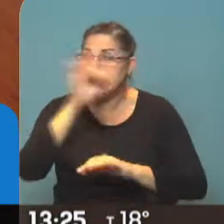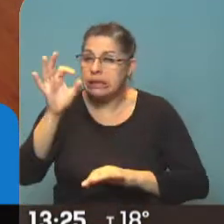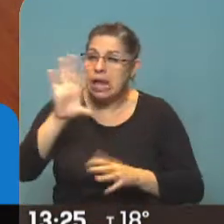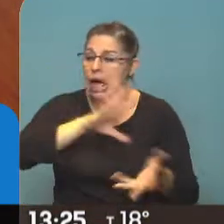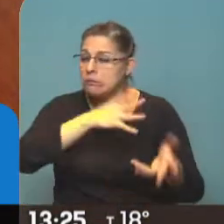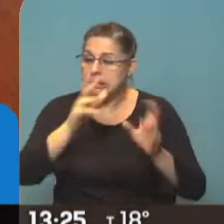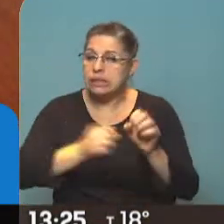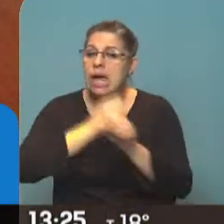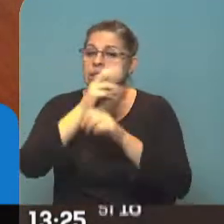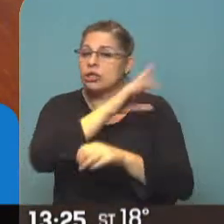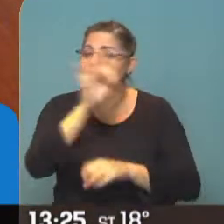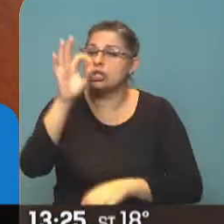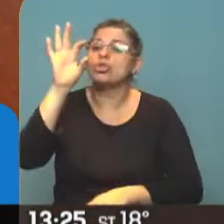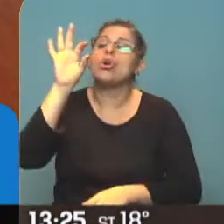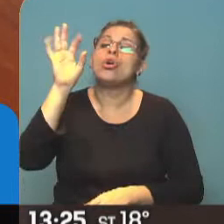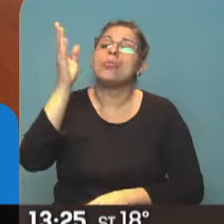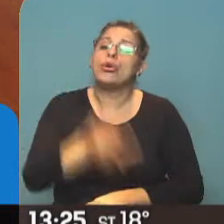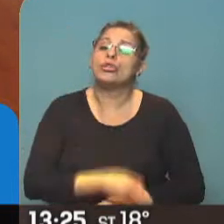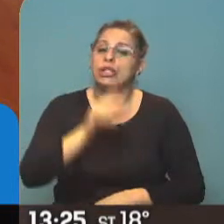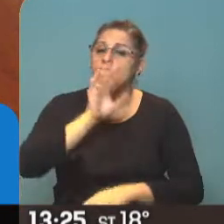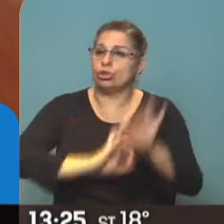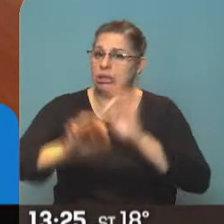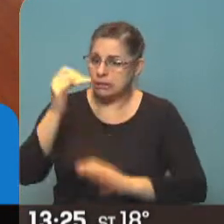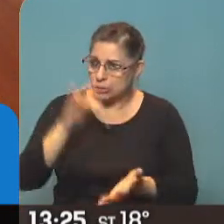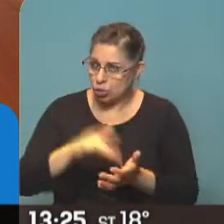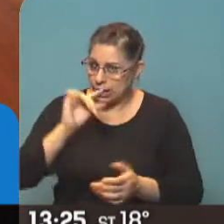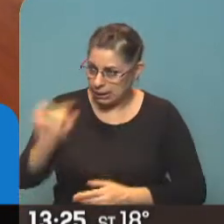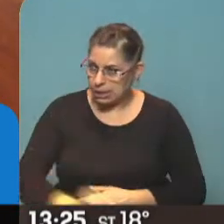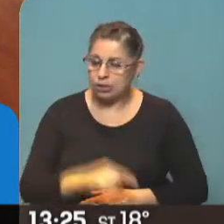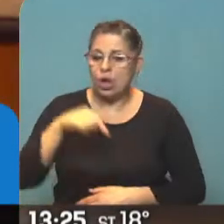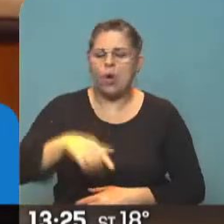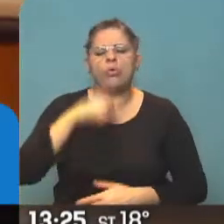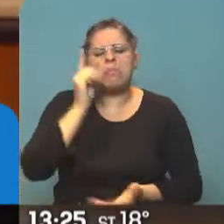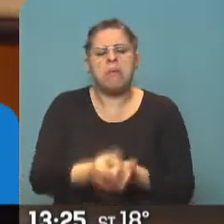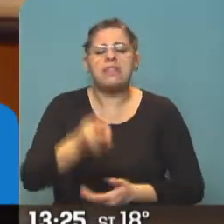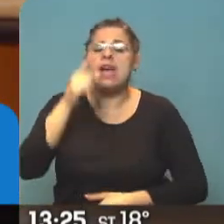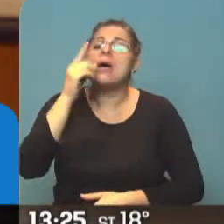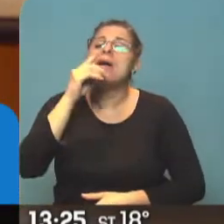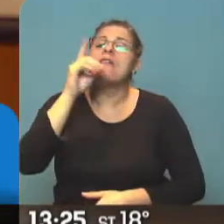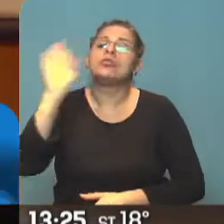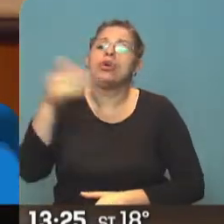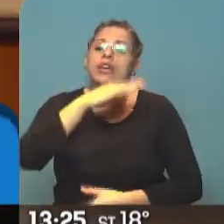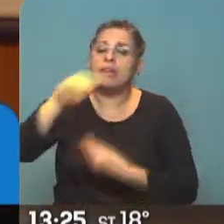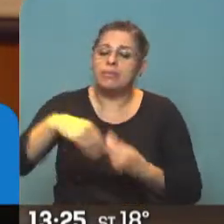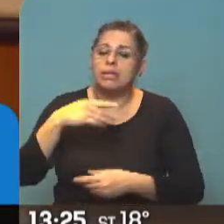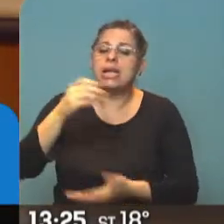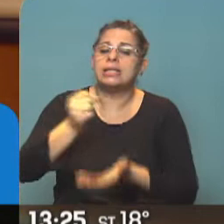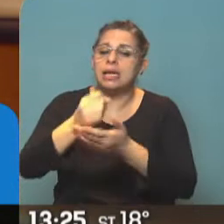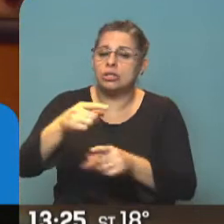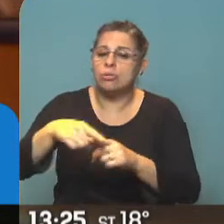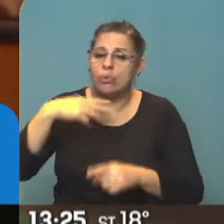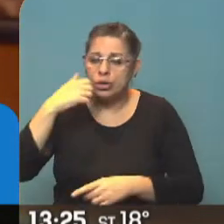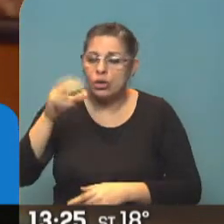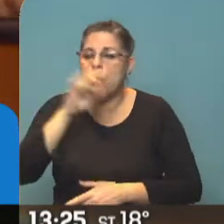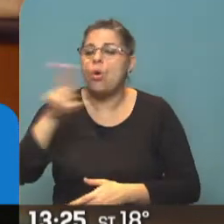a veces hasta el 200%. Por eso decidimos por primera vez que todas las familias que cobran asignación universal por hijo y que cobran